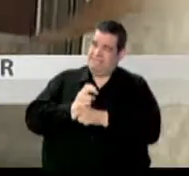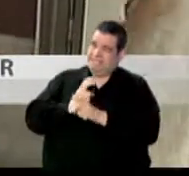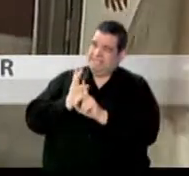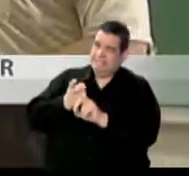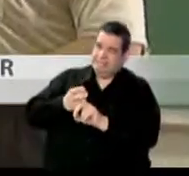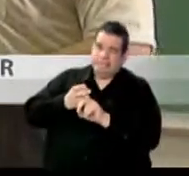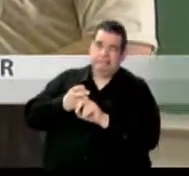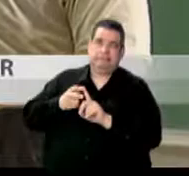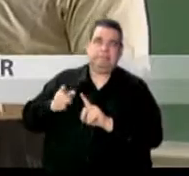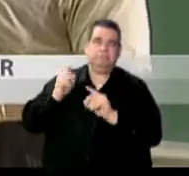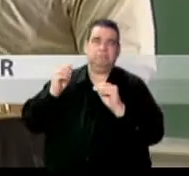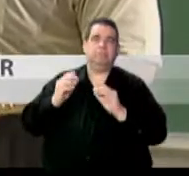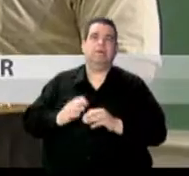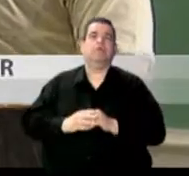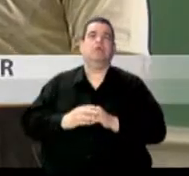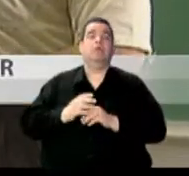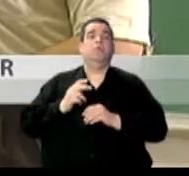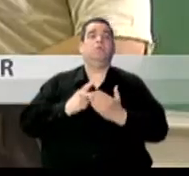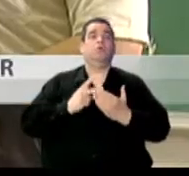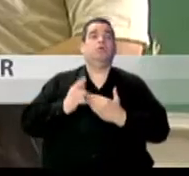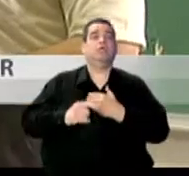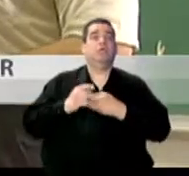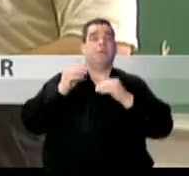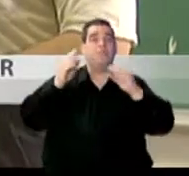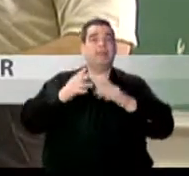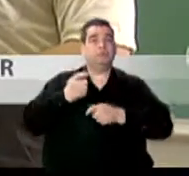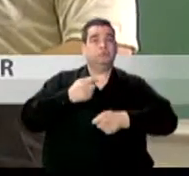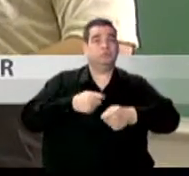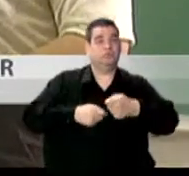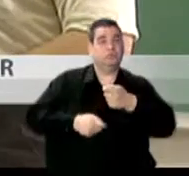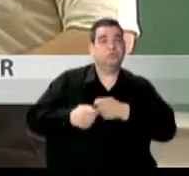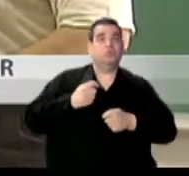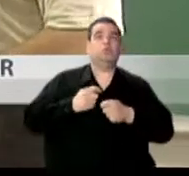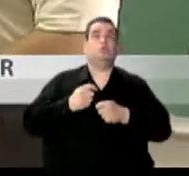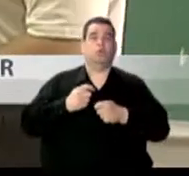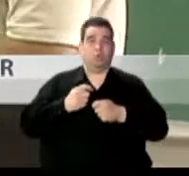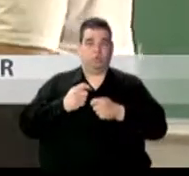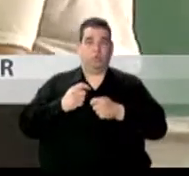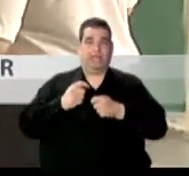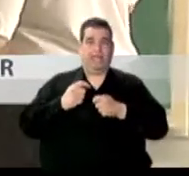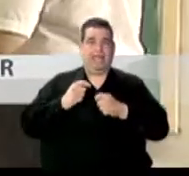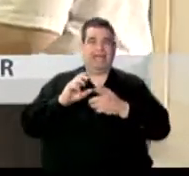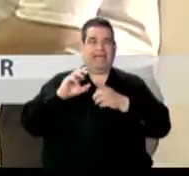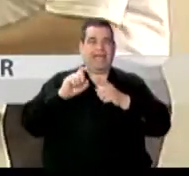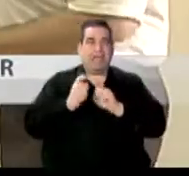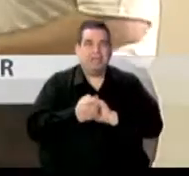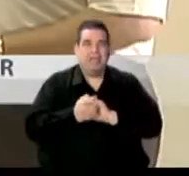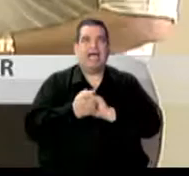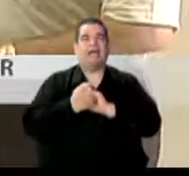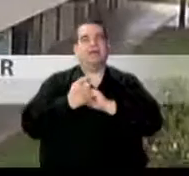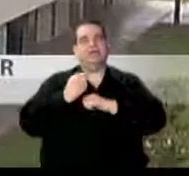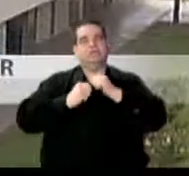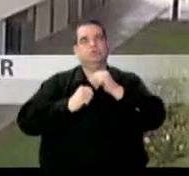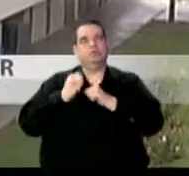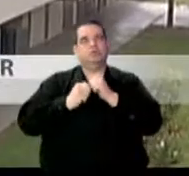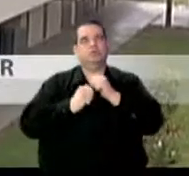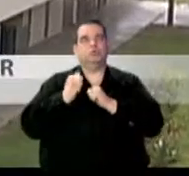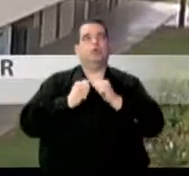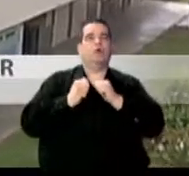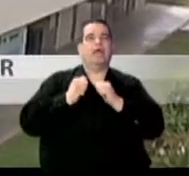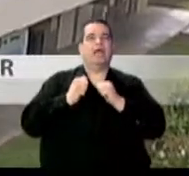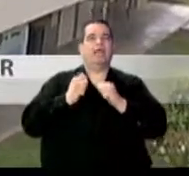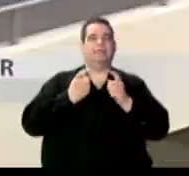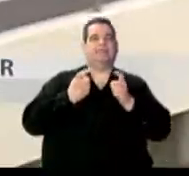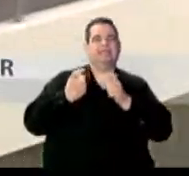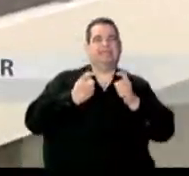el proyecto de maestros sustitutos la reconceptualización de la escuela intermedia y la reestructuración administrativa de la